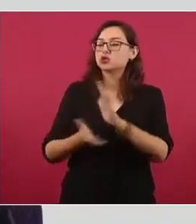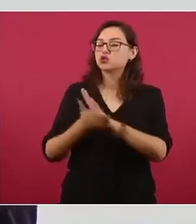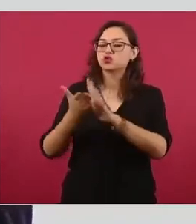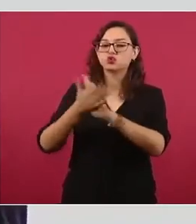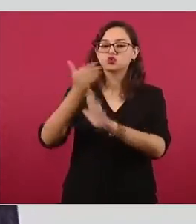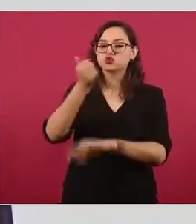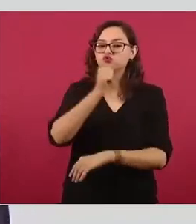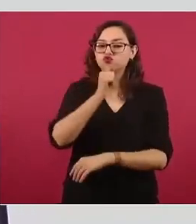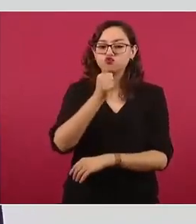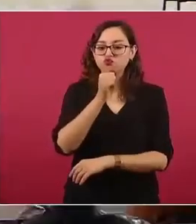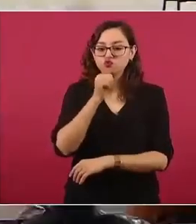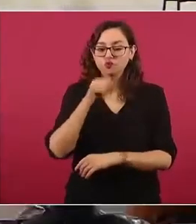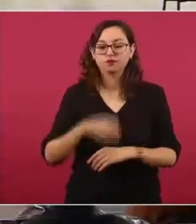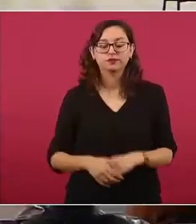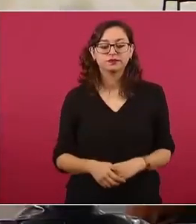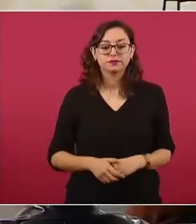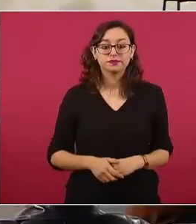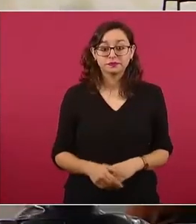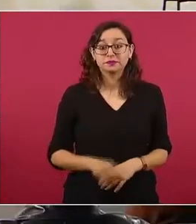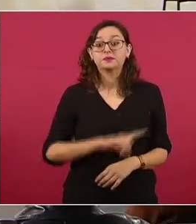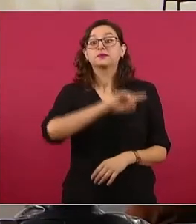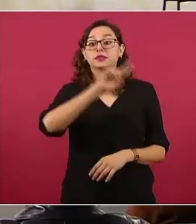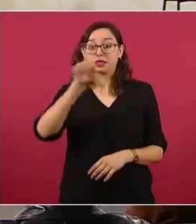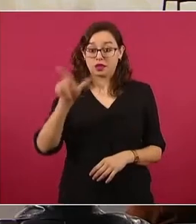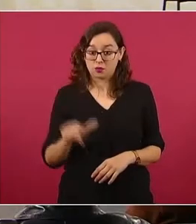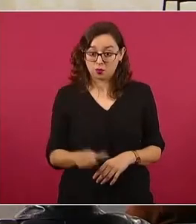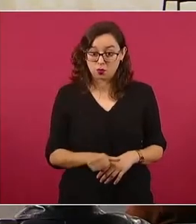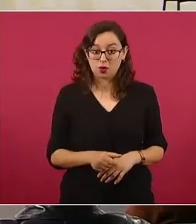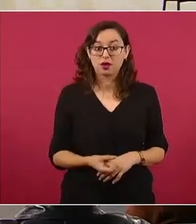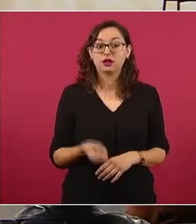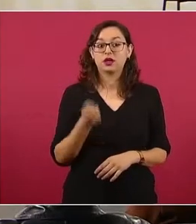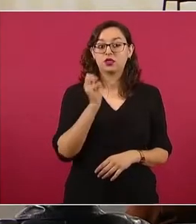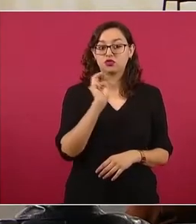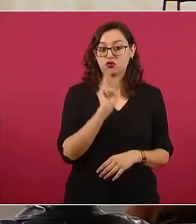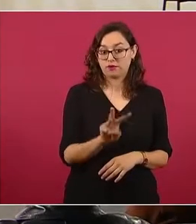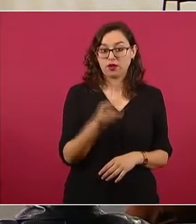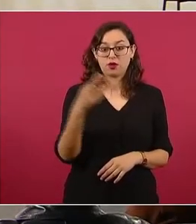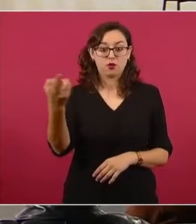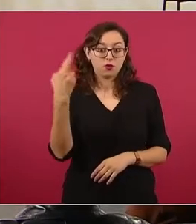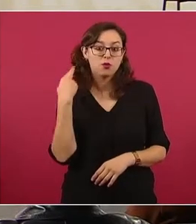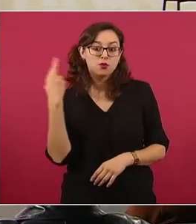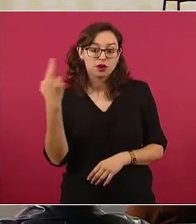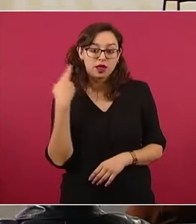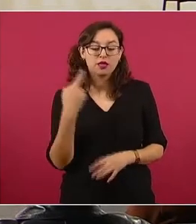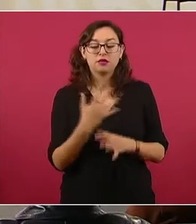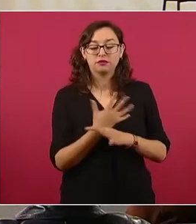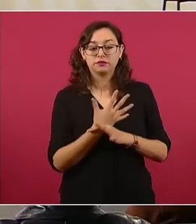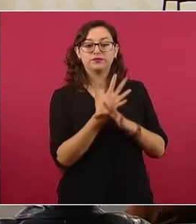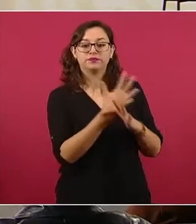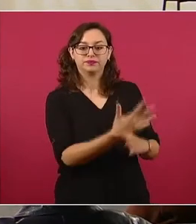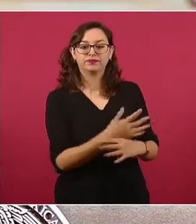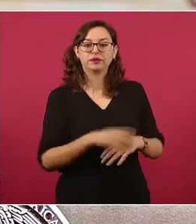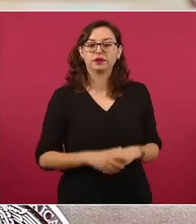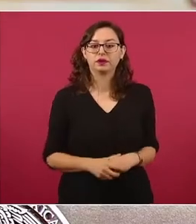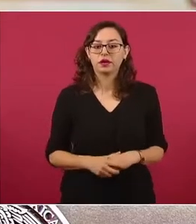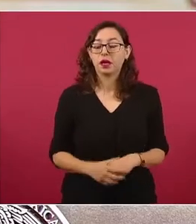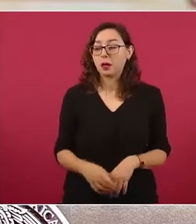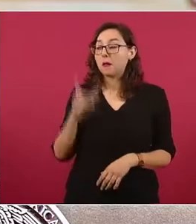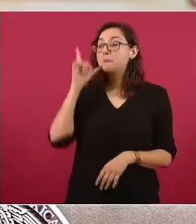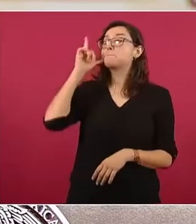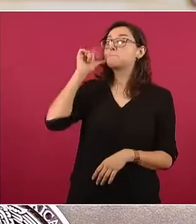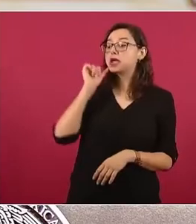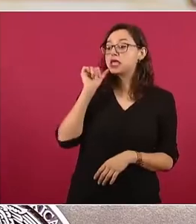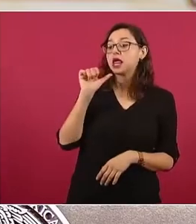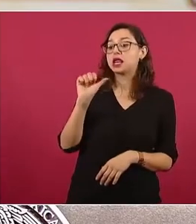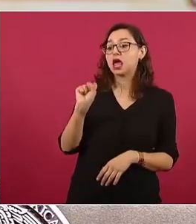Pero no paro ahí. En su programa transmitido por W Radio afirmó, cito a Loret, bueno y mañana es show de Dos Bocas.